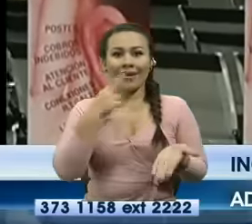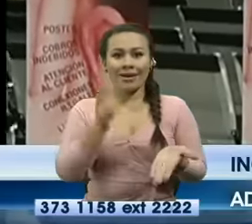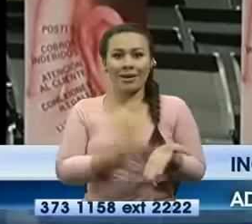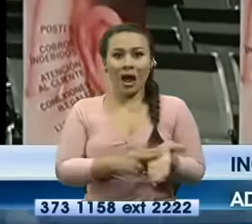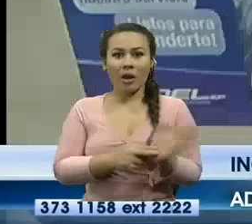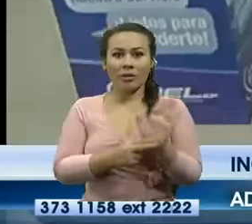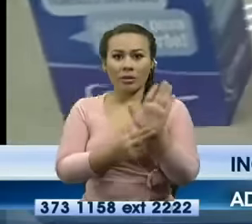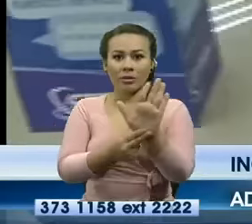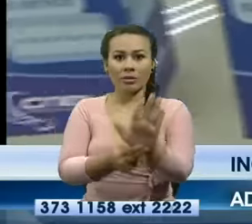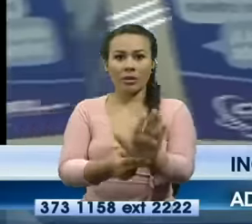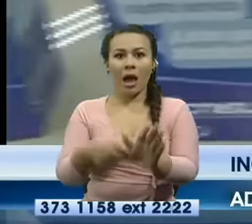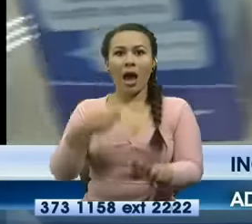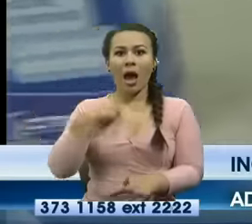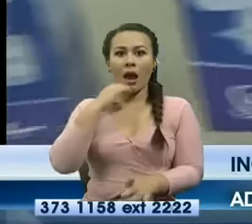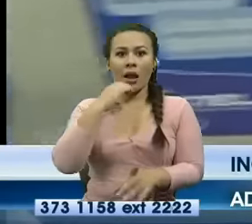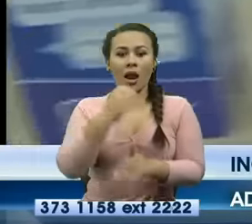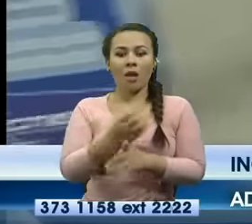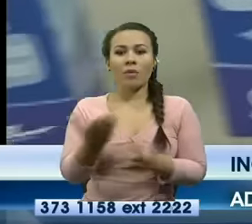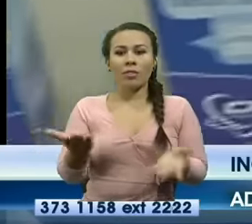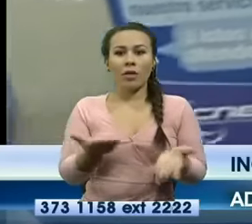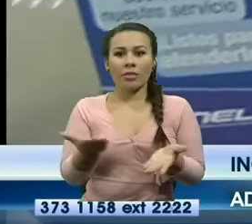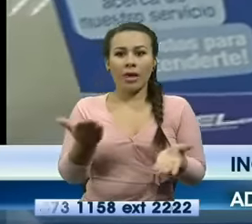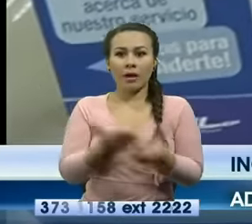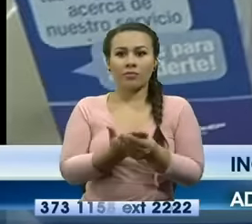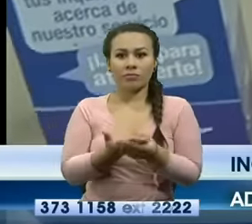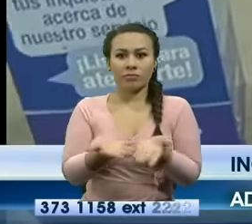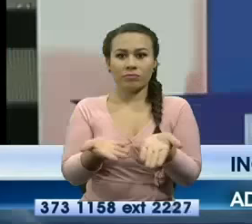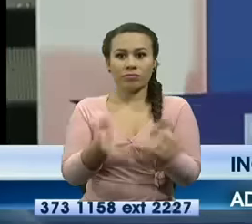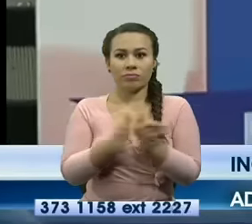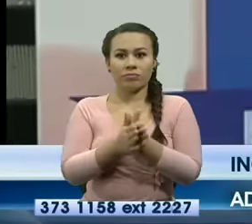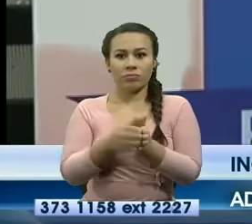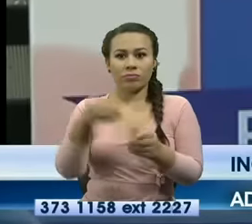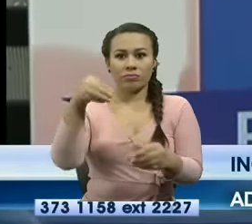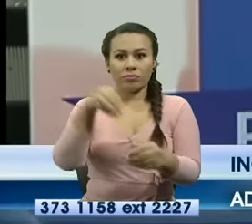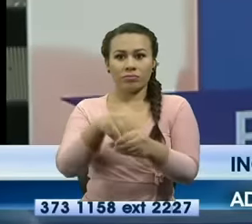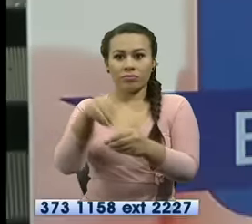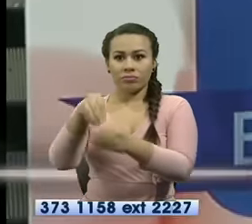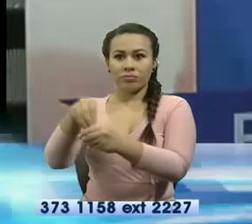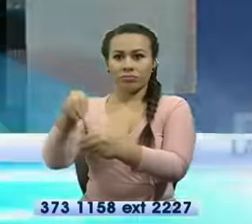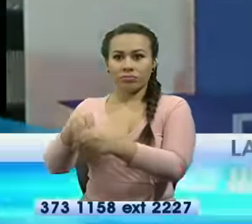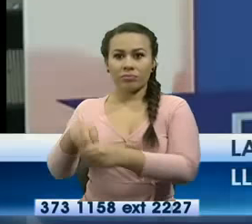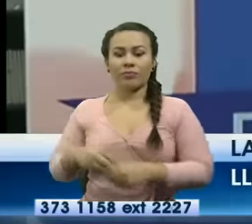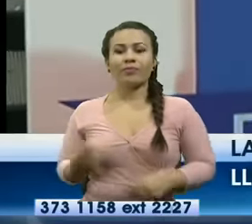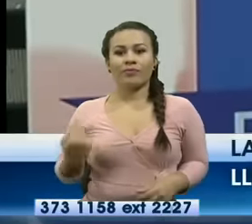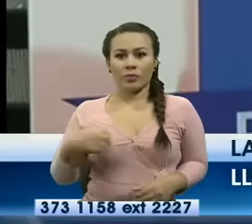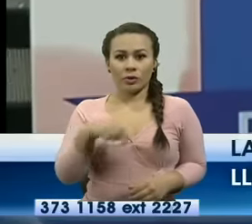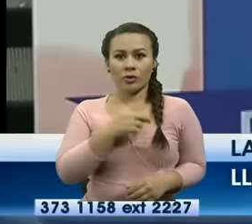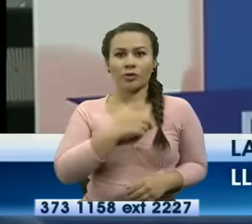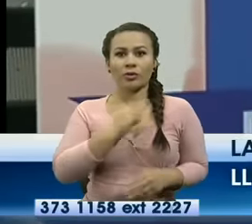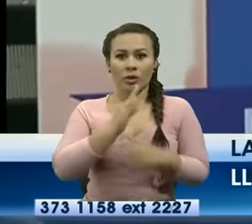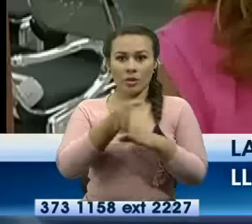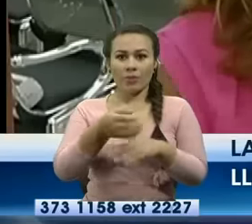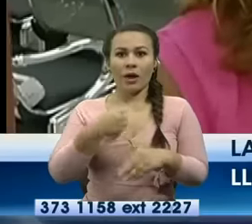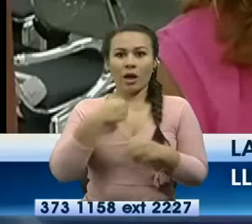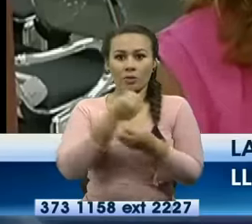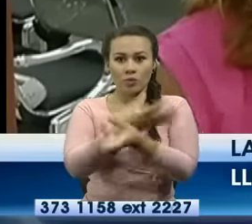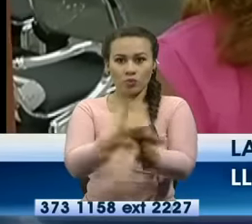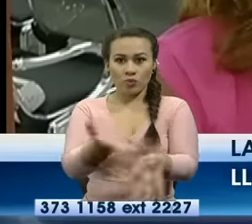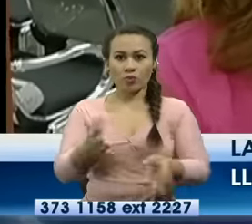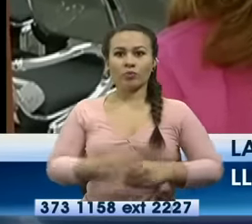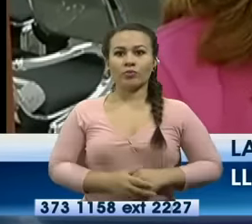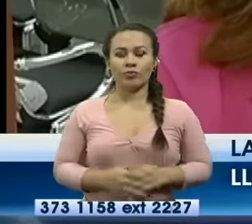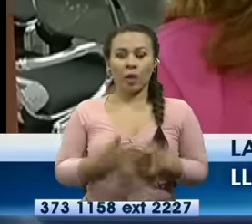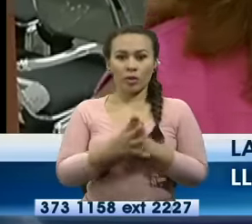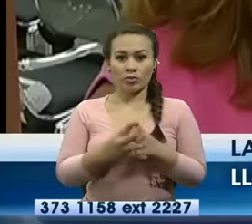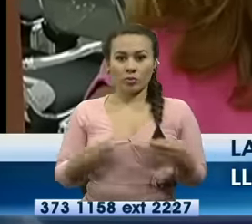bien conveniente lo deposita en la ánfora completamente sellada y nosotros nosotros le vamos a dar solución y sale